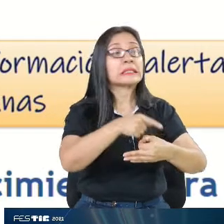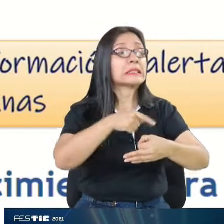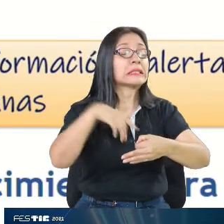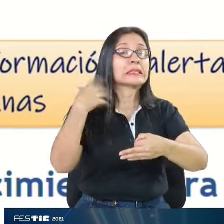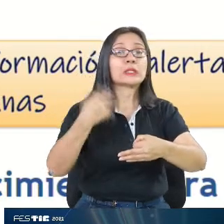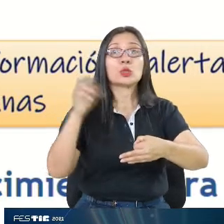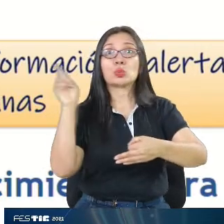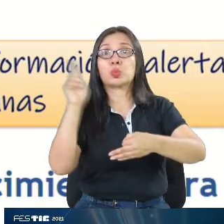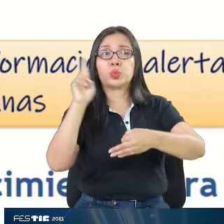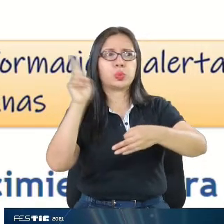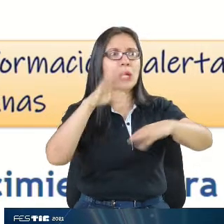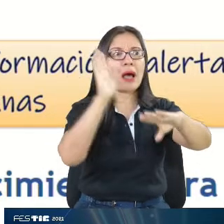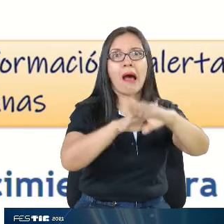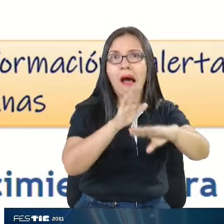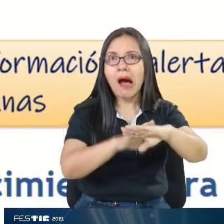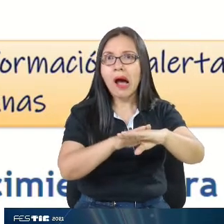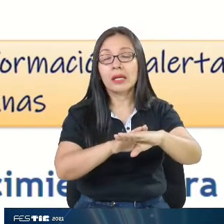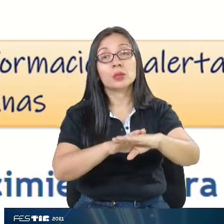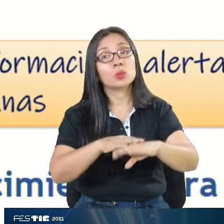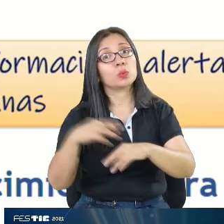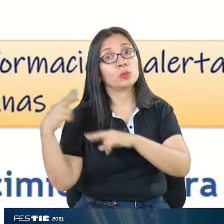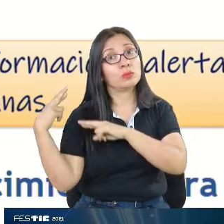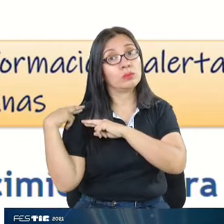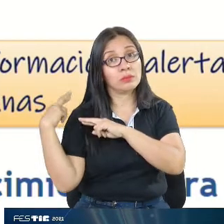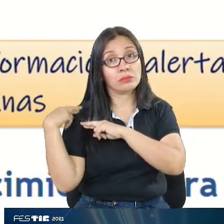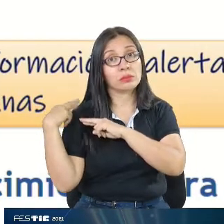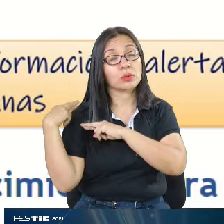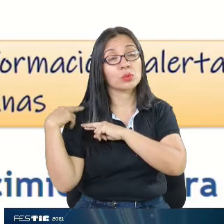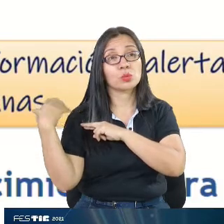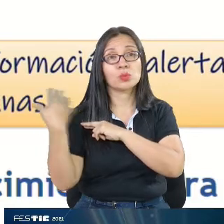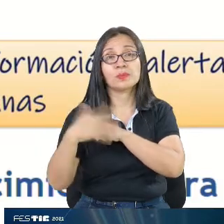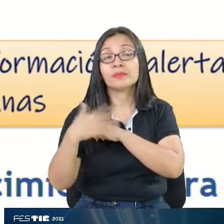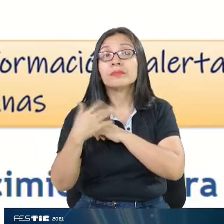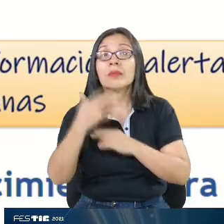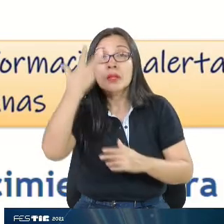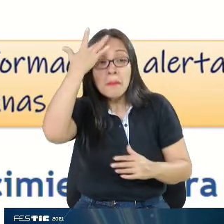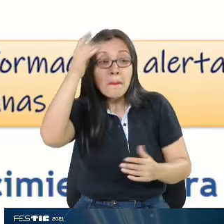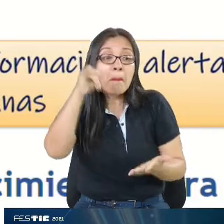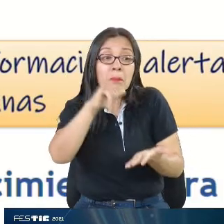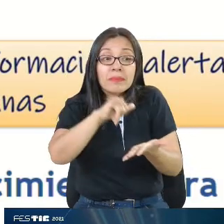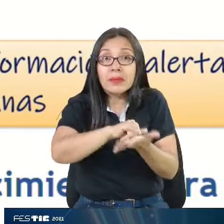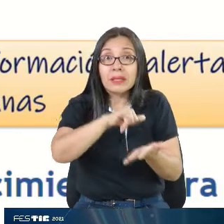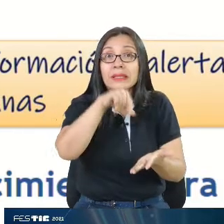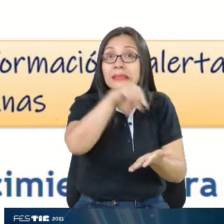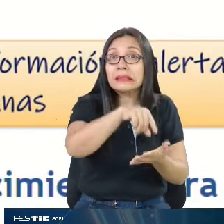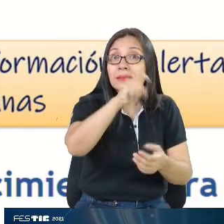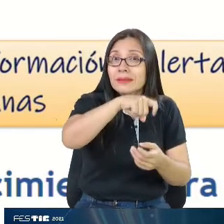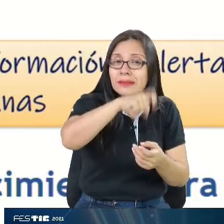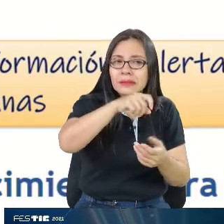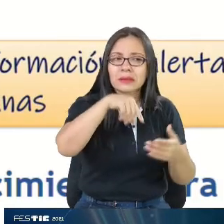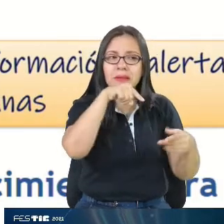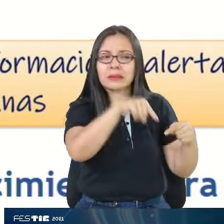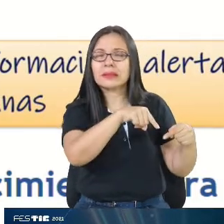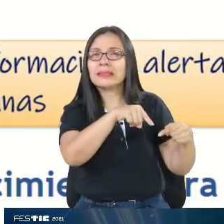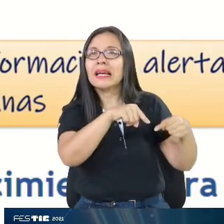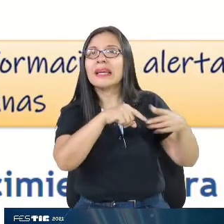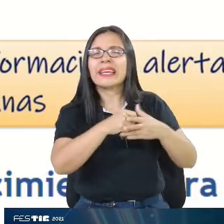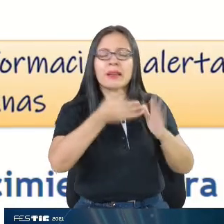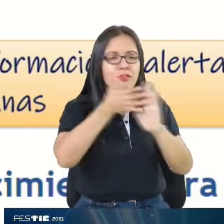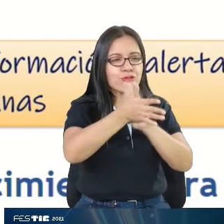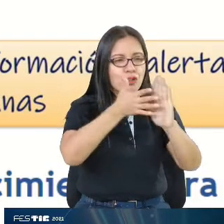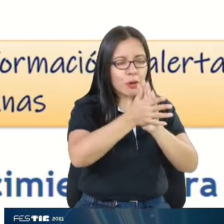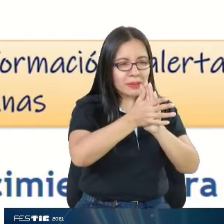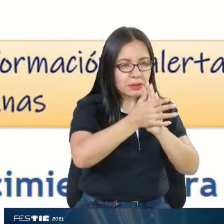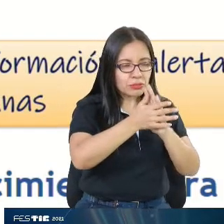Por esta razón tiene que tener todo un procesamiento y un análisis de la información que permita que